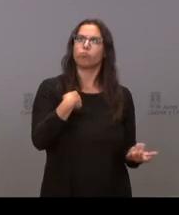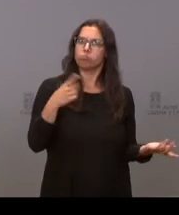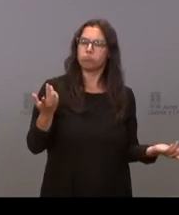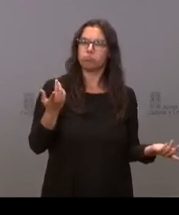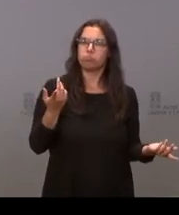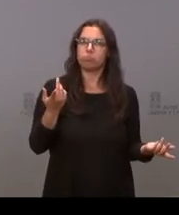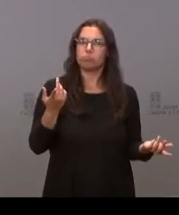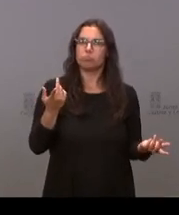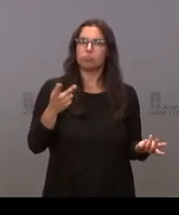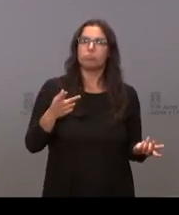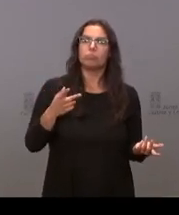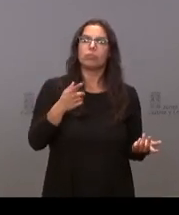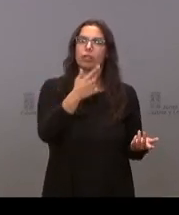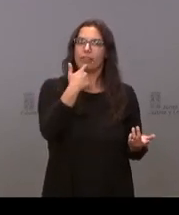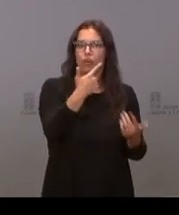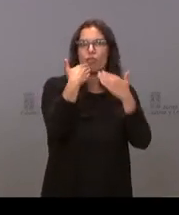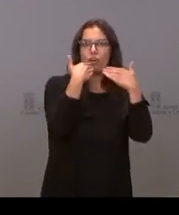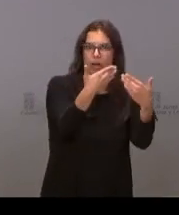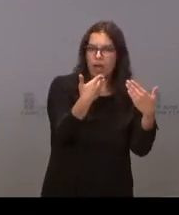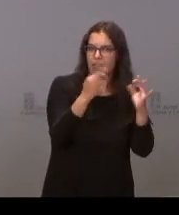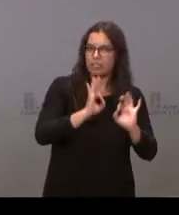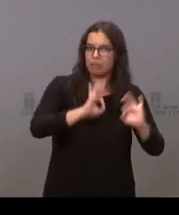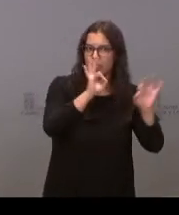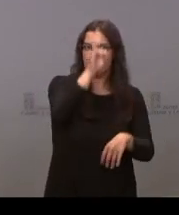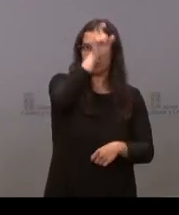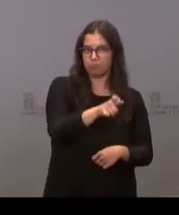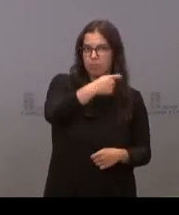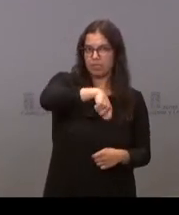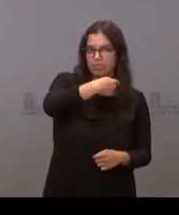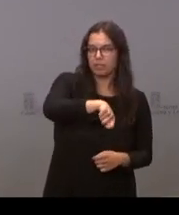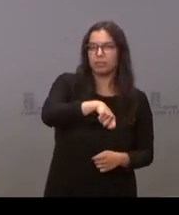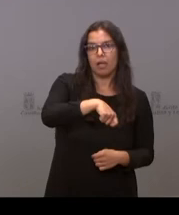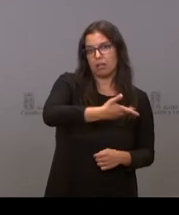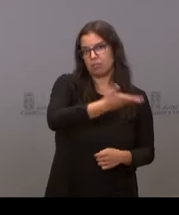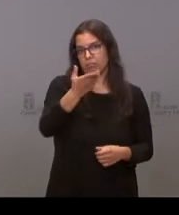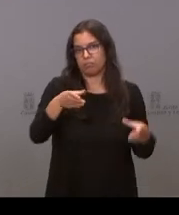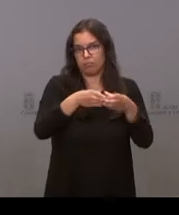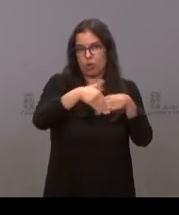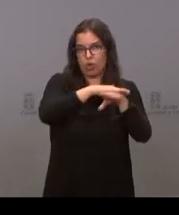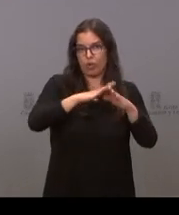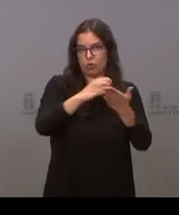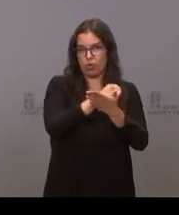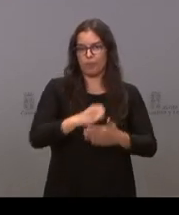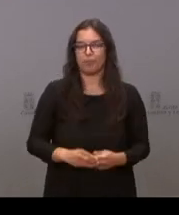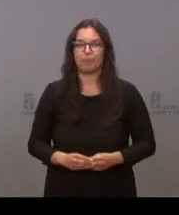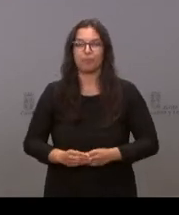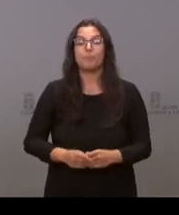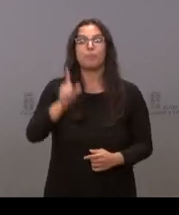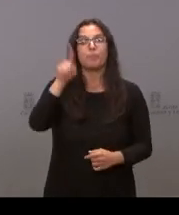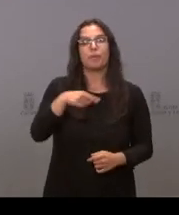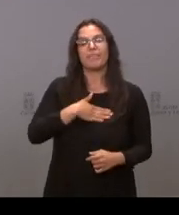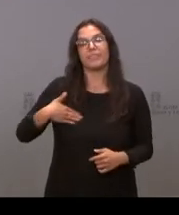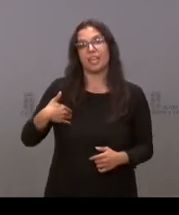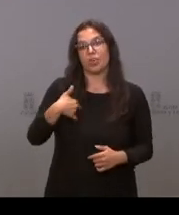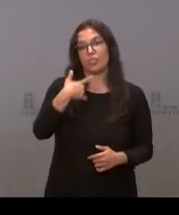la cumbre y yo se lo agradezco muy especialmente a él y a todo su Gobierno. También quiero agradecer a la ciudad